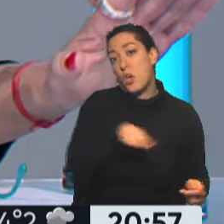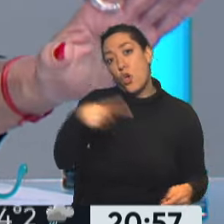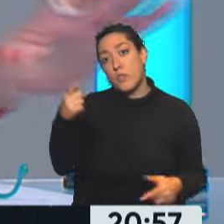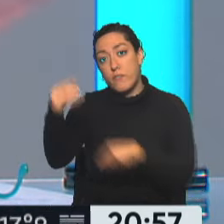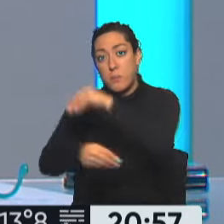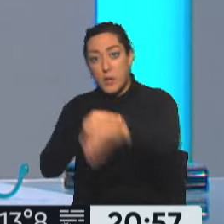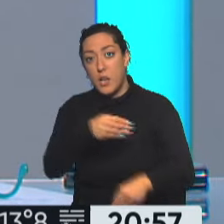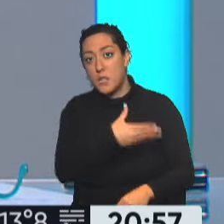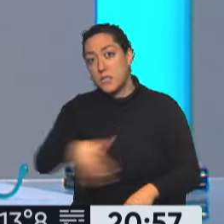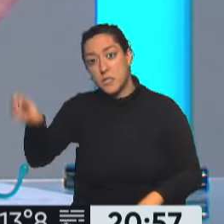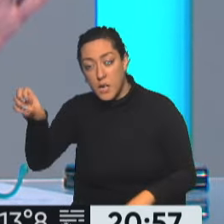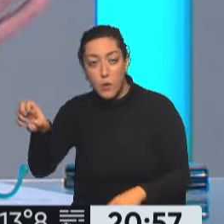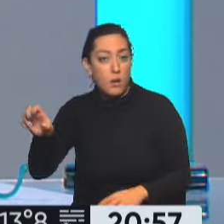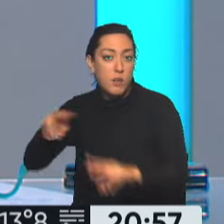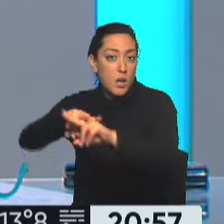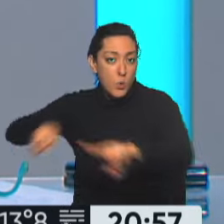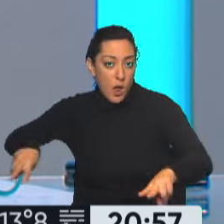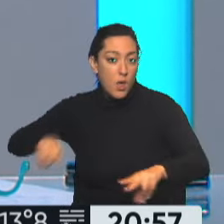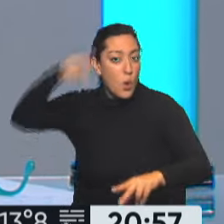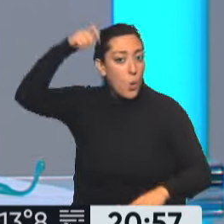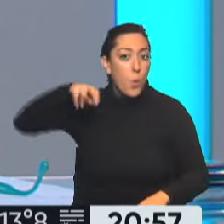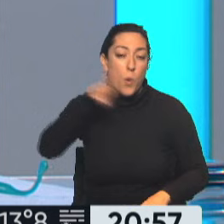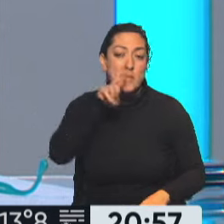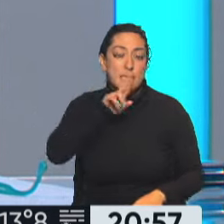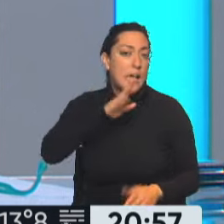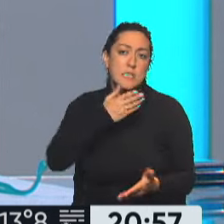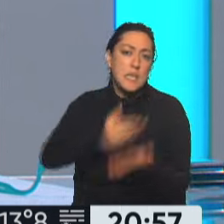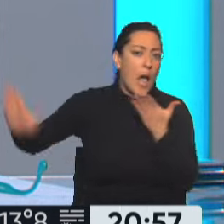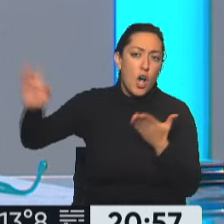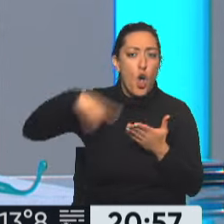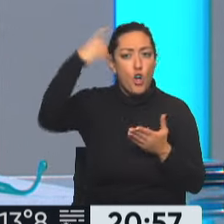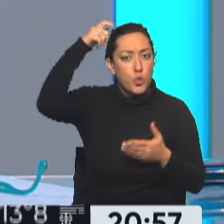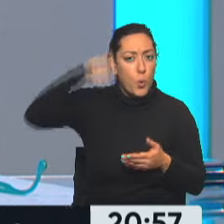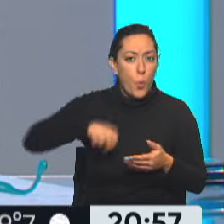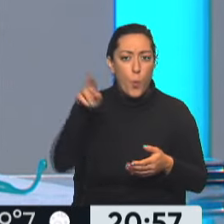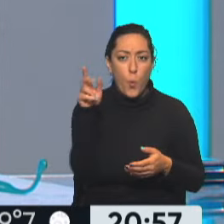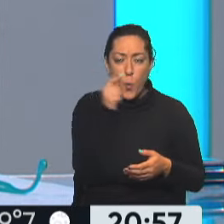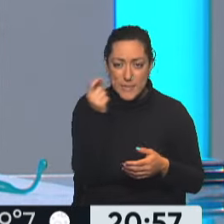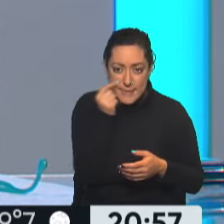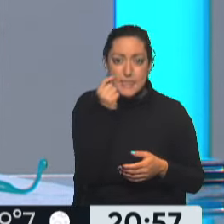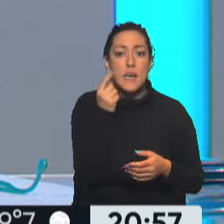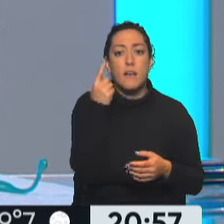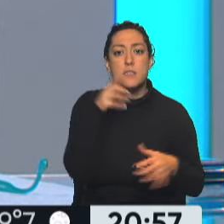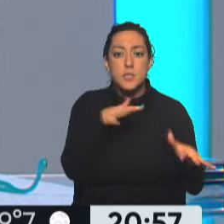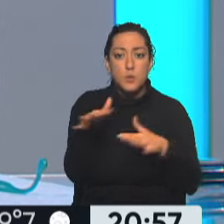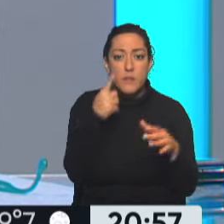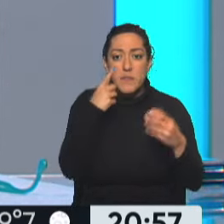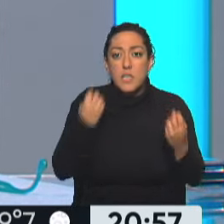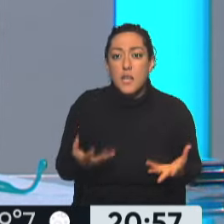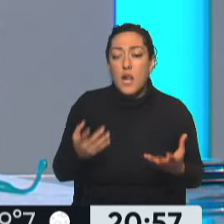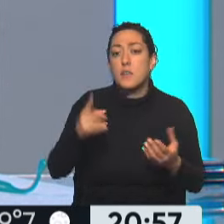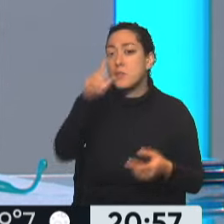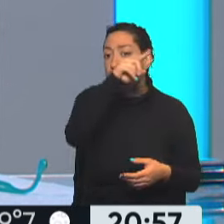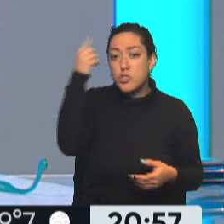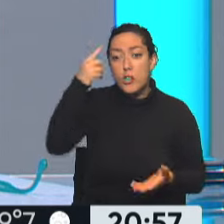nueva, digamos. Claro, exactamente. Corro a la jueza, pongo un juez nuevo que verifique que esta situación puede darse. Hay un fallo de corte de nación que